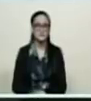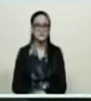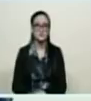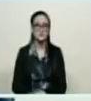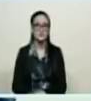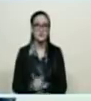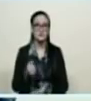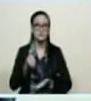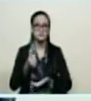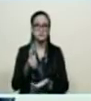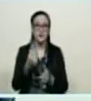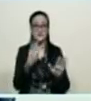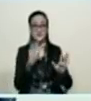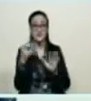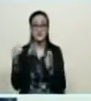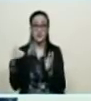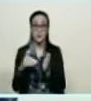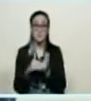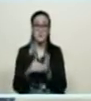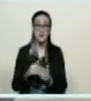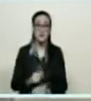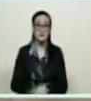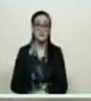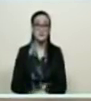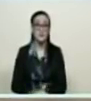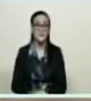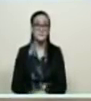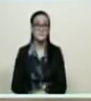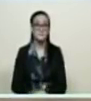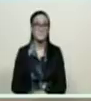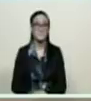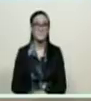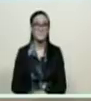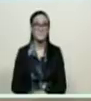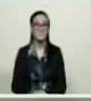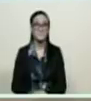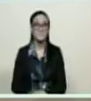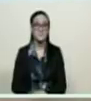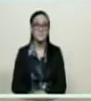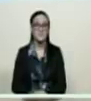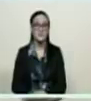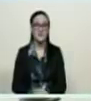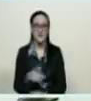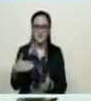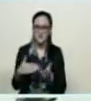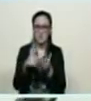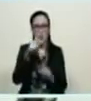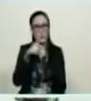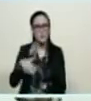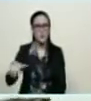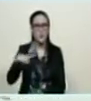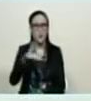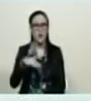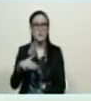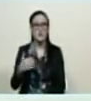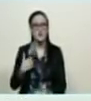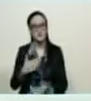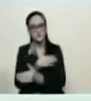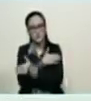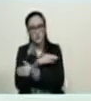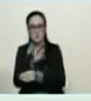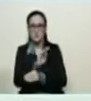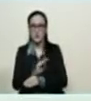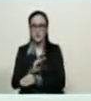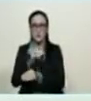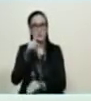Bono de 700 mil bolívaros. Ellos le hacen la guerra al pueblo, yo abrazo y